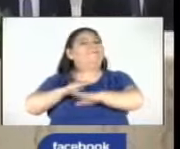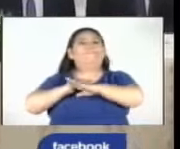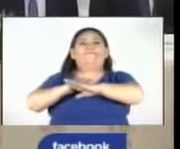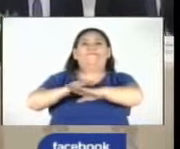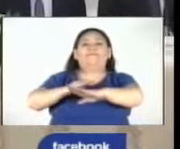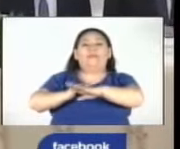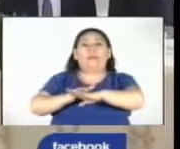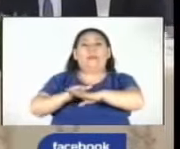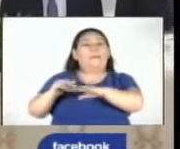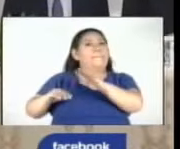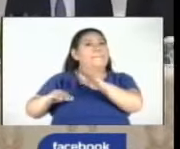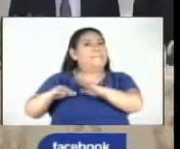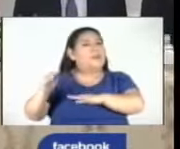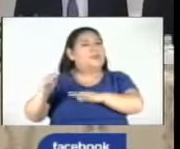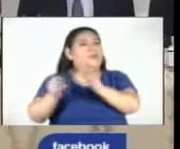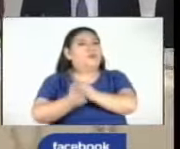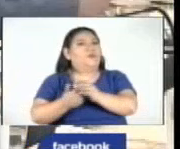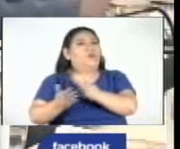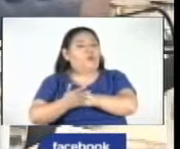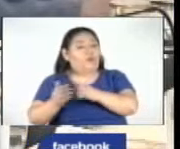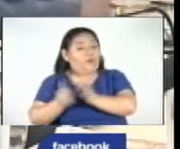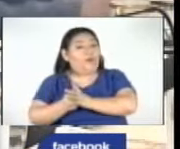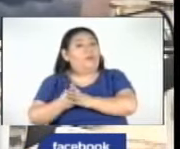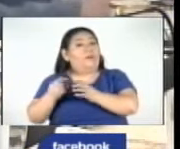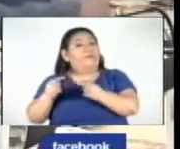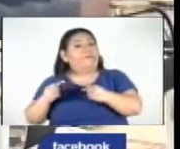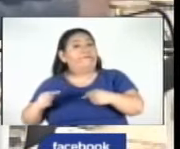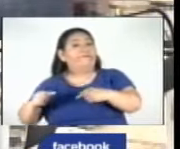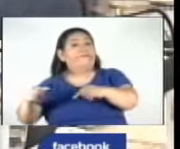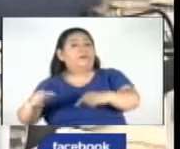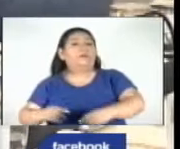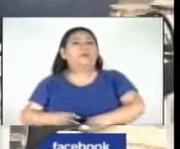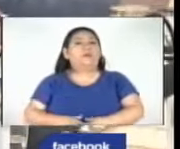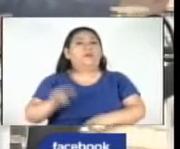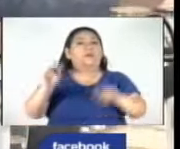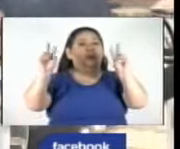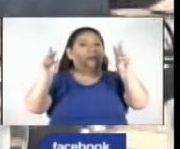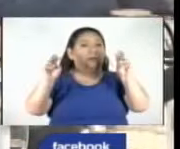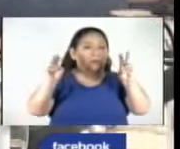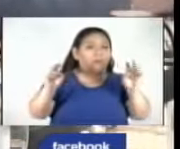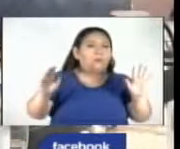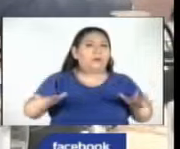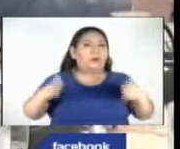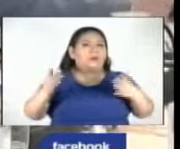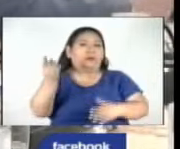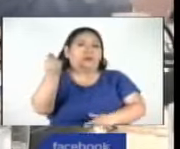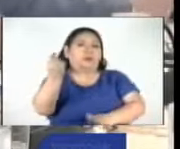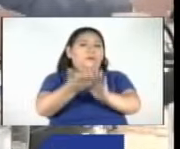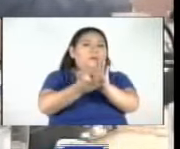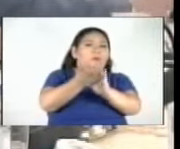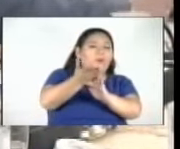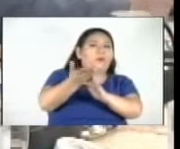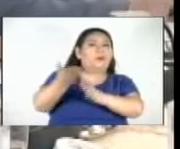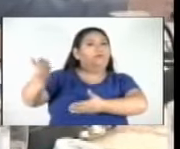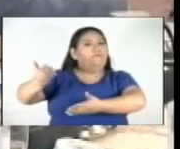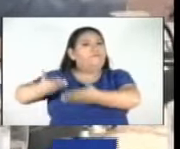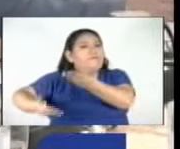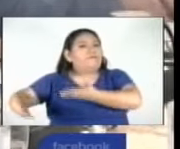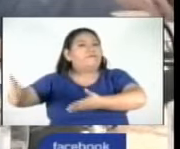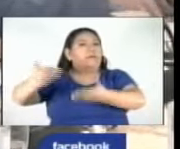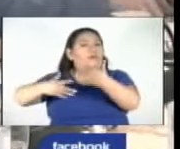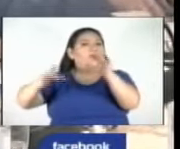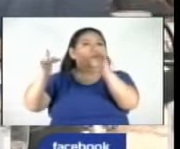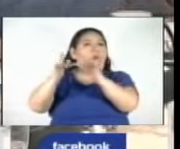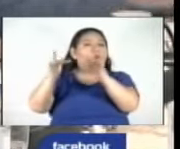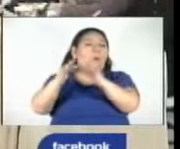prevenir que la situación migratoria pueda agudizarse aún más. Temas como el desarrollo económico, la cooperación y